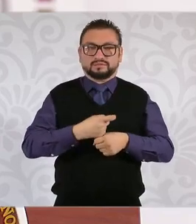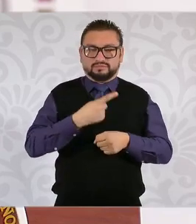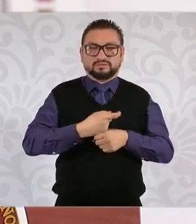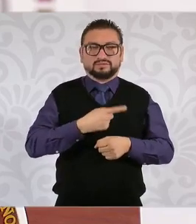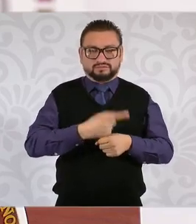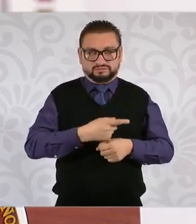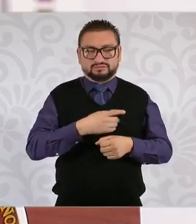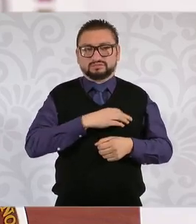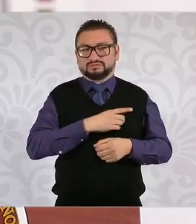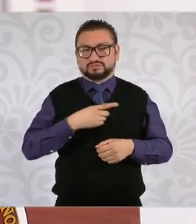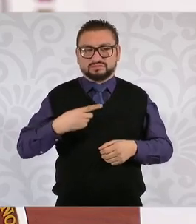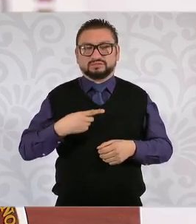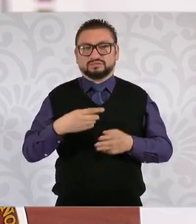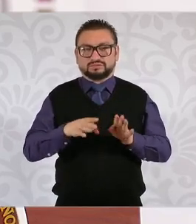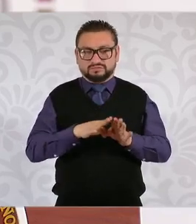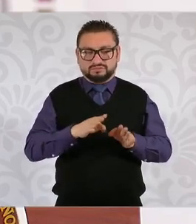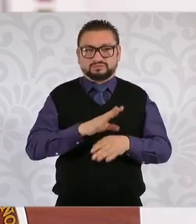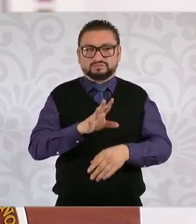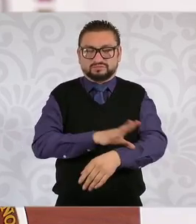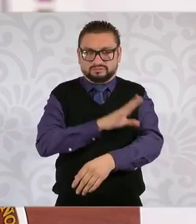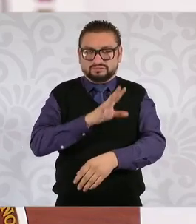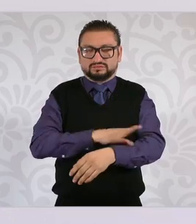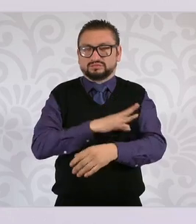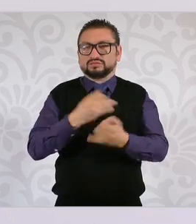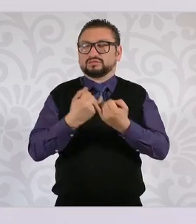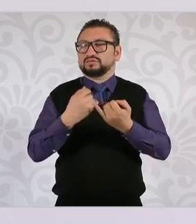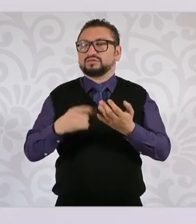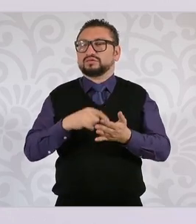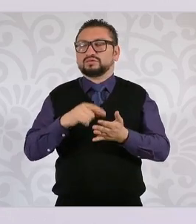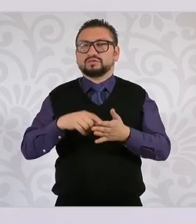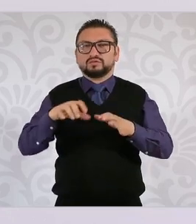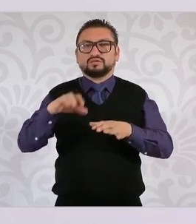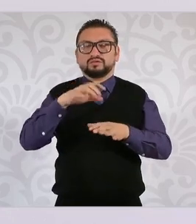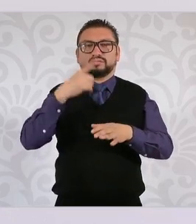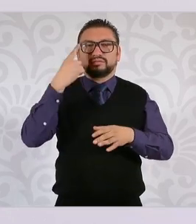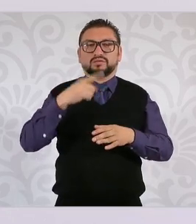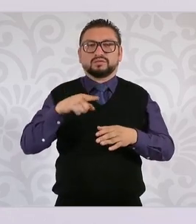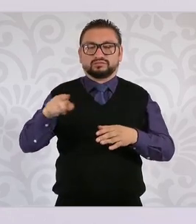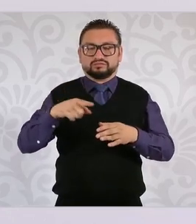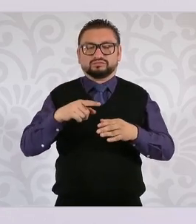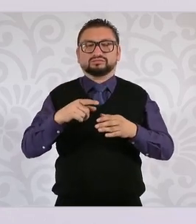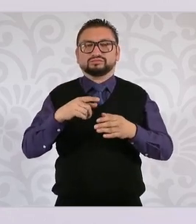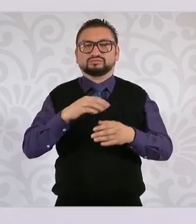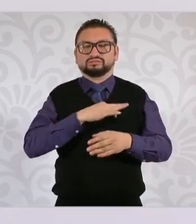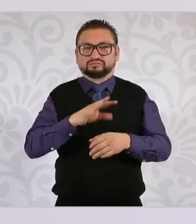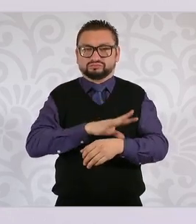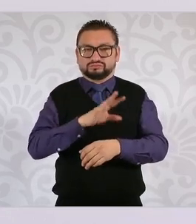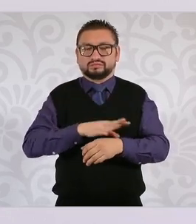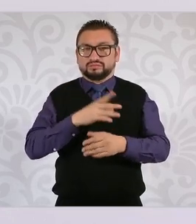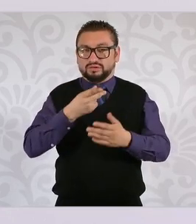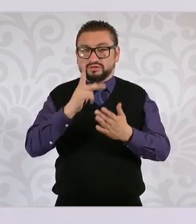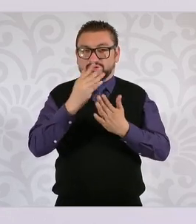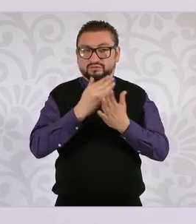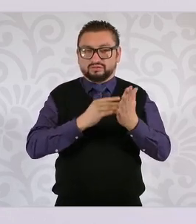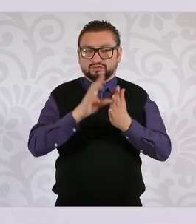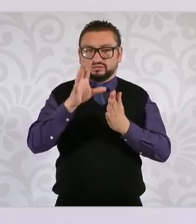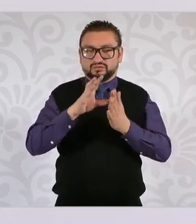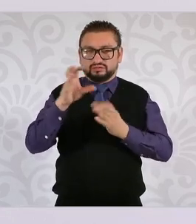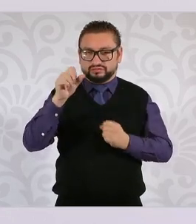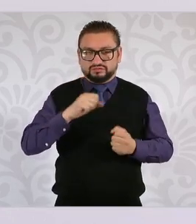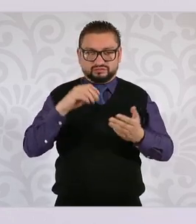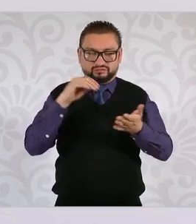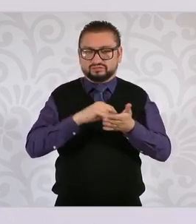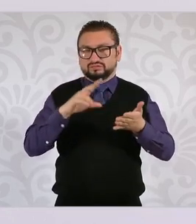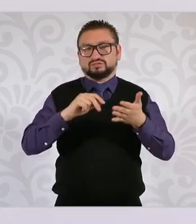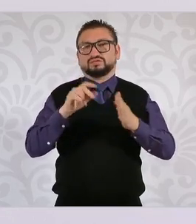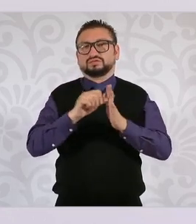renovables de energía, pero no necesariamente tiene que quedar establecido en la Constitución, particularmente en esos dos artículos